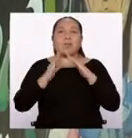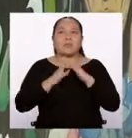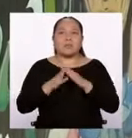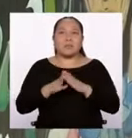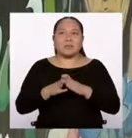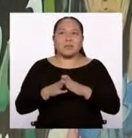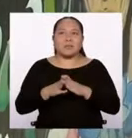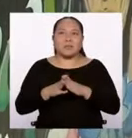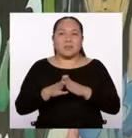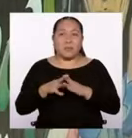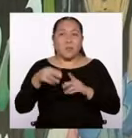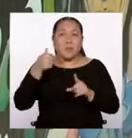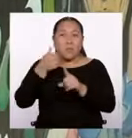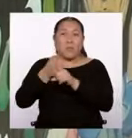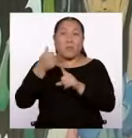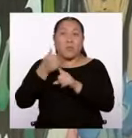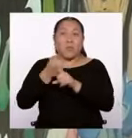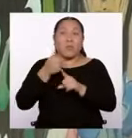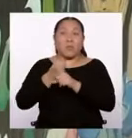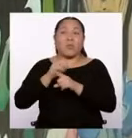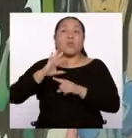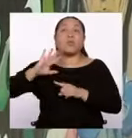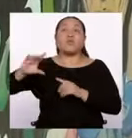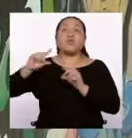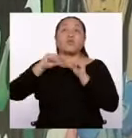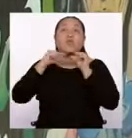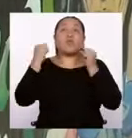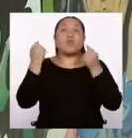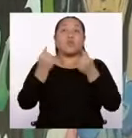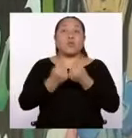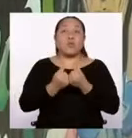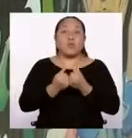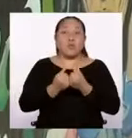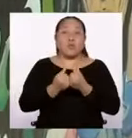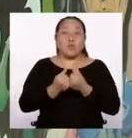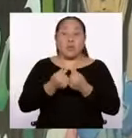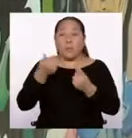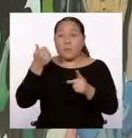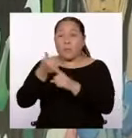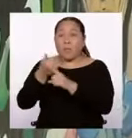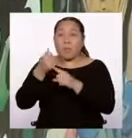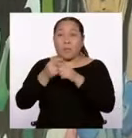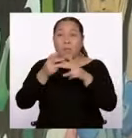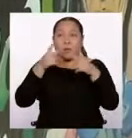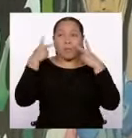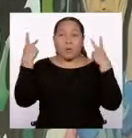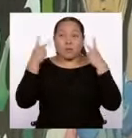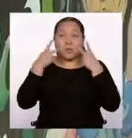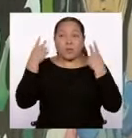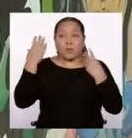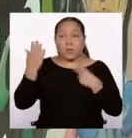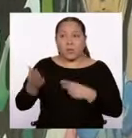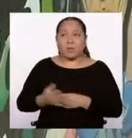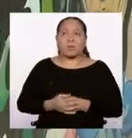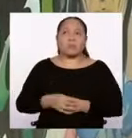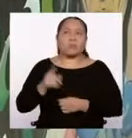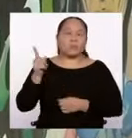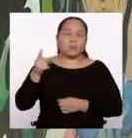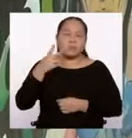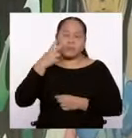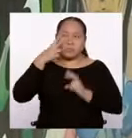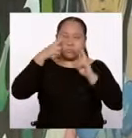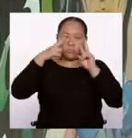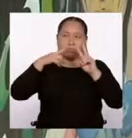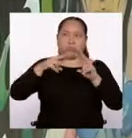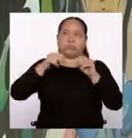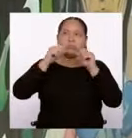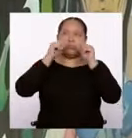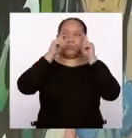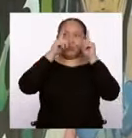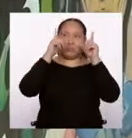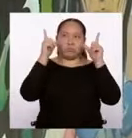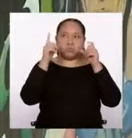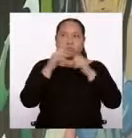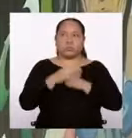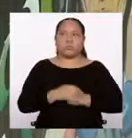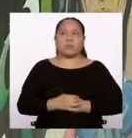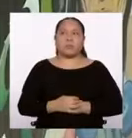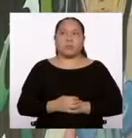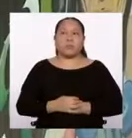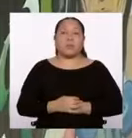con motivos propios de su etnia y de la Amazonía. Es realmente conmovedor. Además,